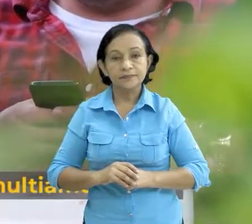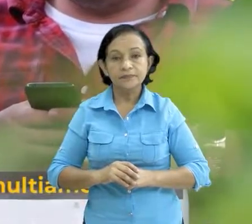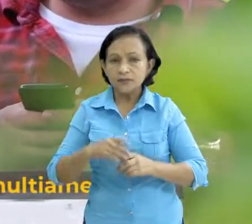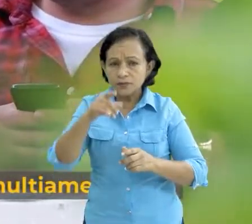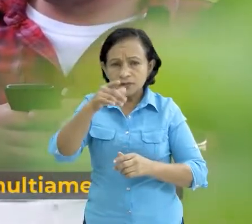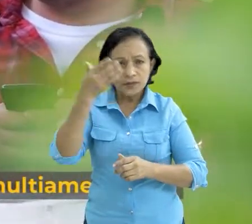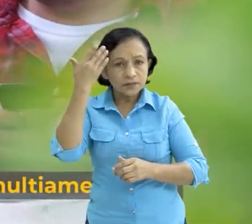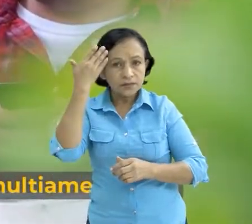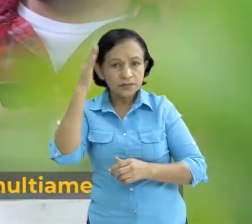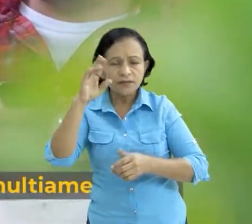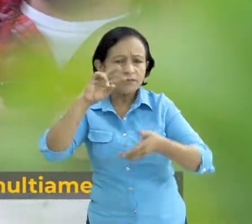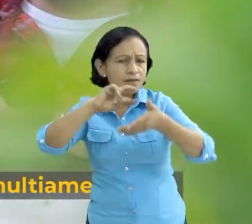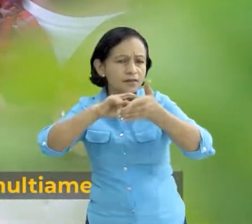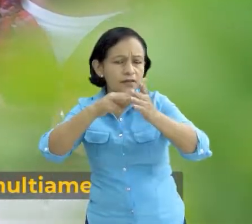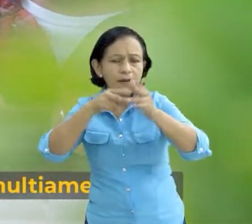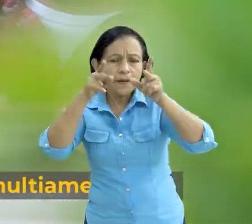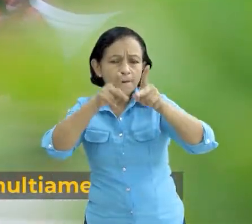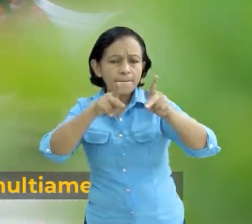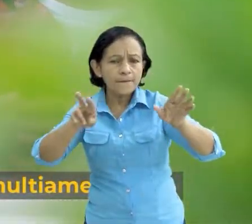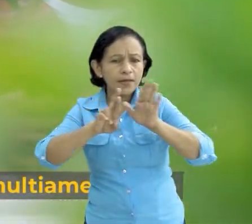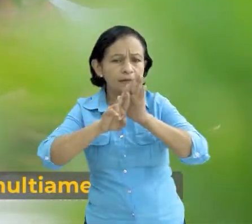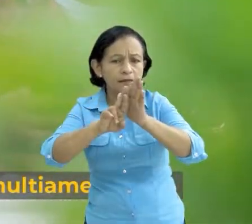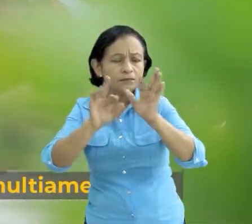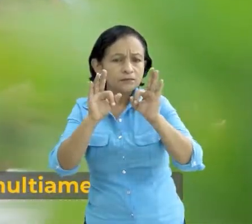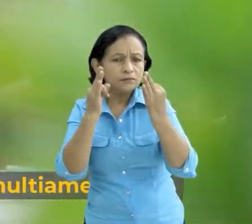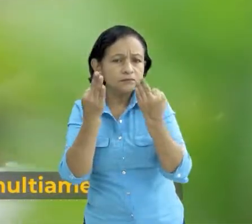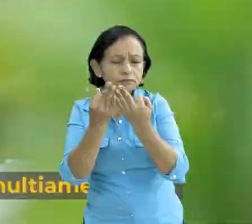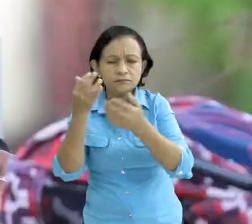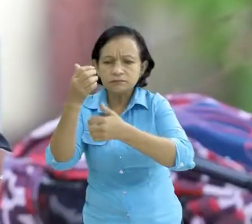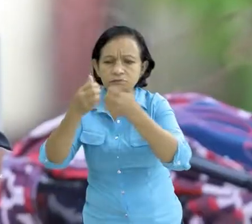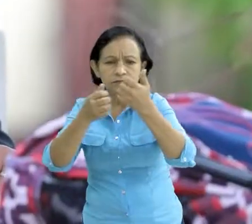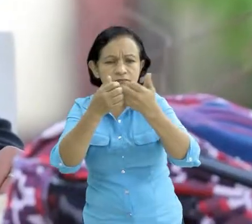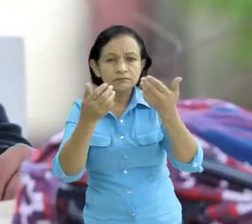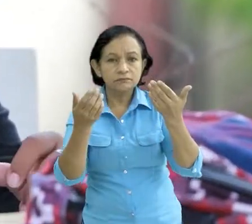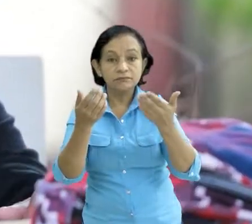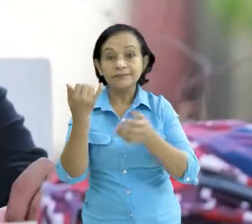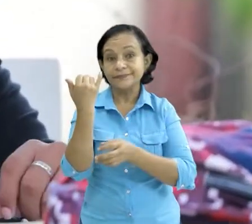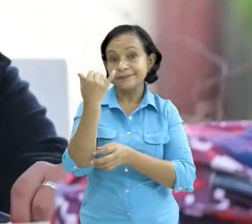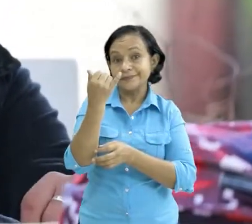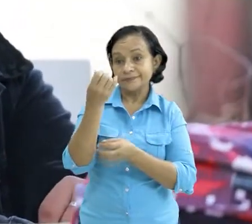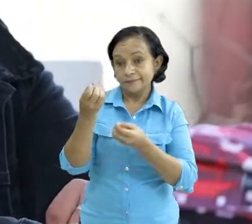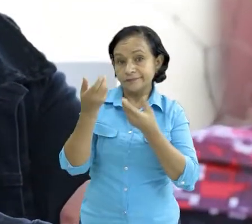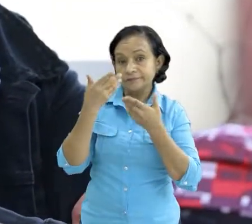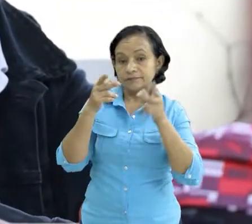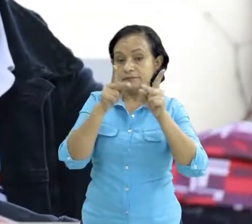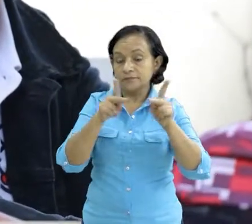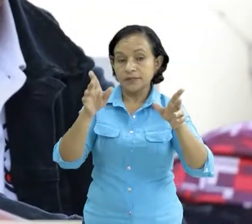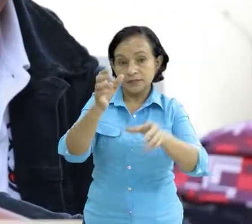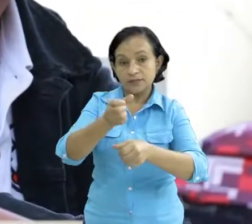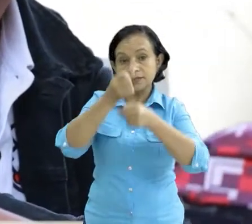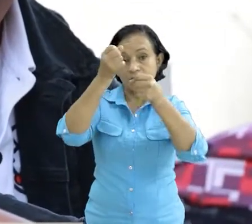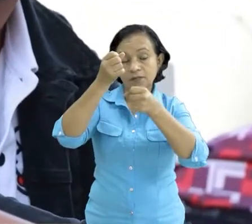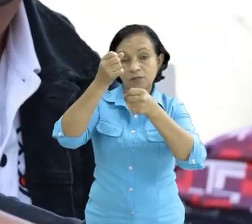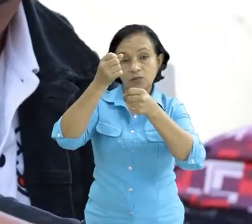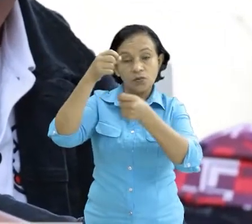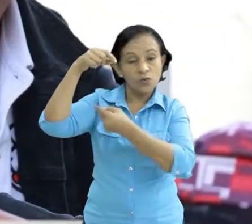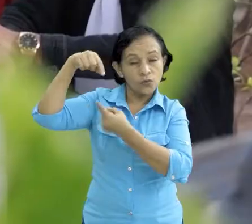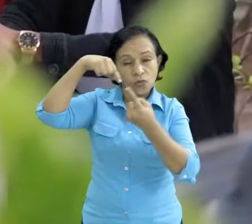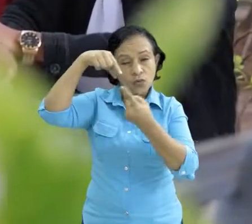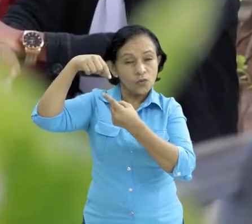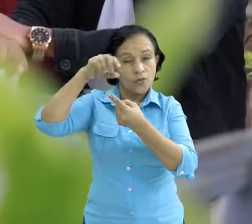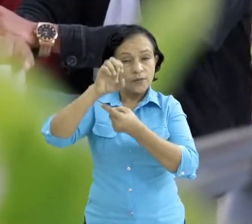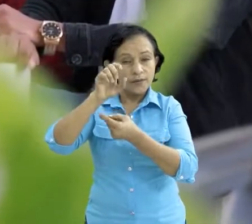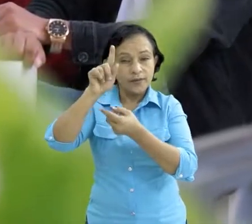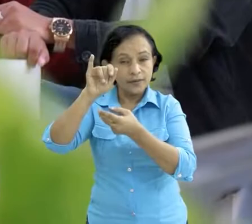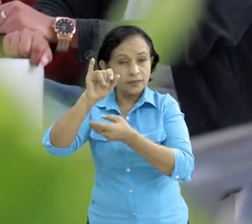chavalo ustedes saben que es el plan de respuesta familiar multi amenaza si a mi me contaron que ese plan salvó vidas durante el huracán esta y otra